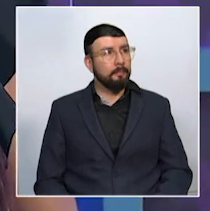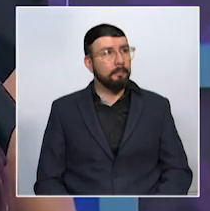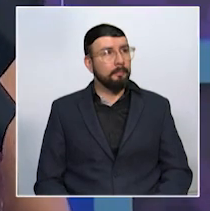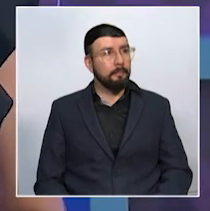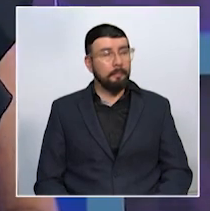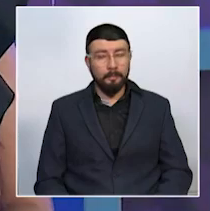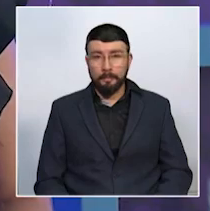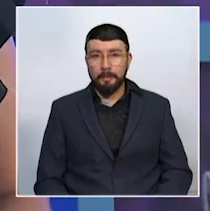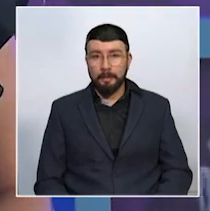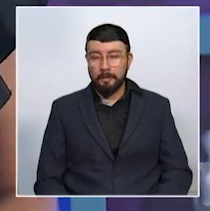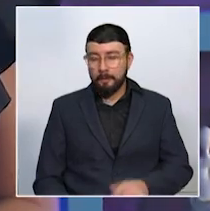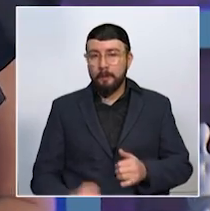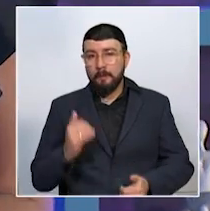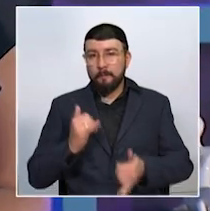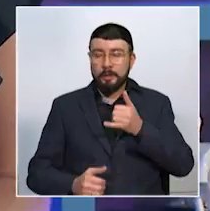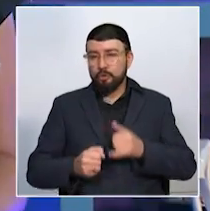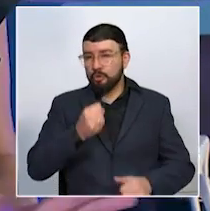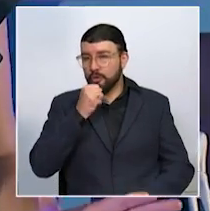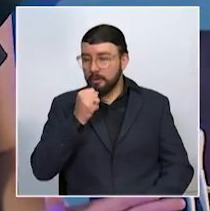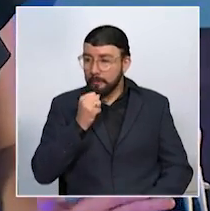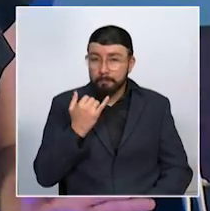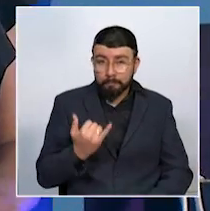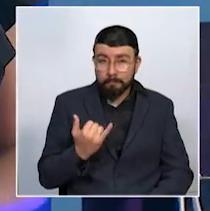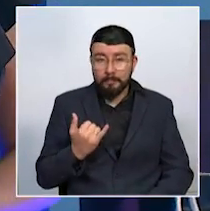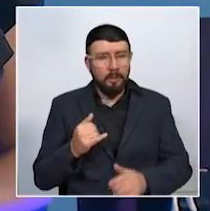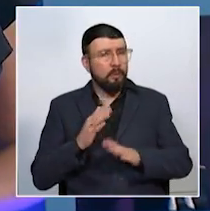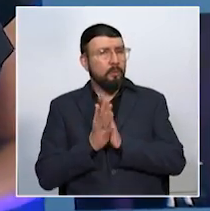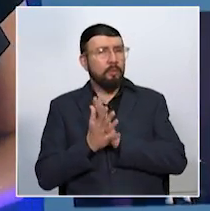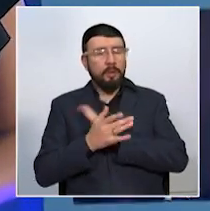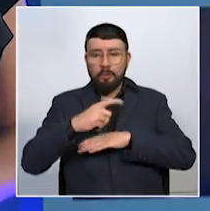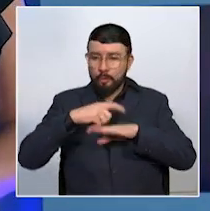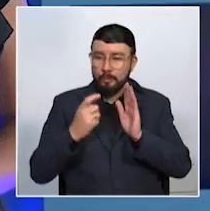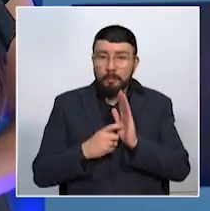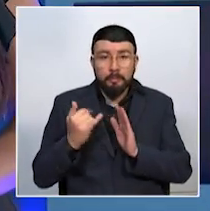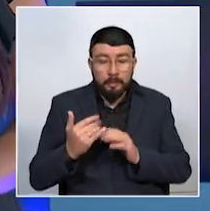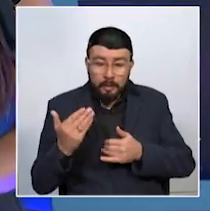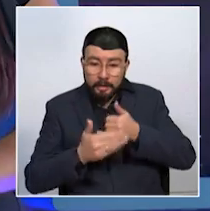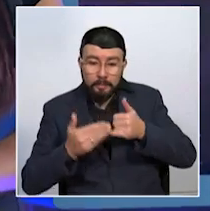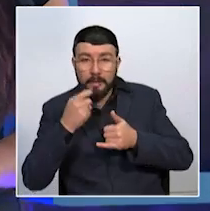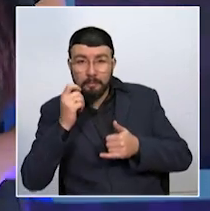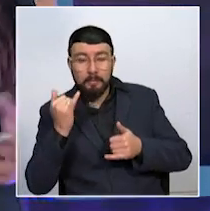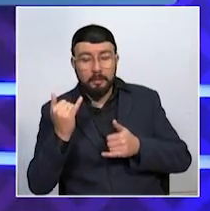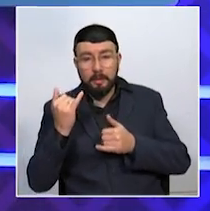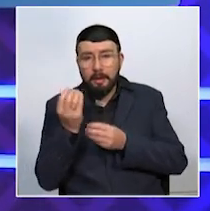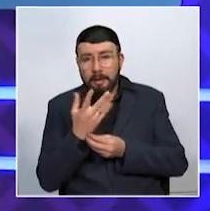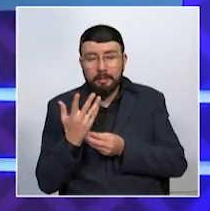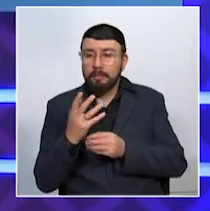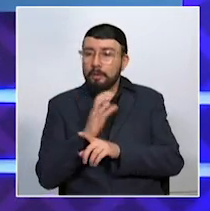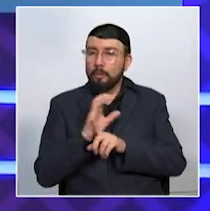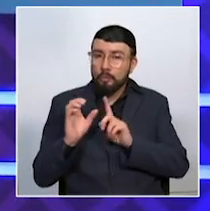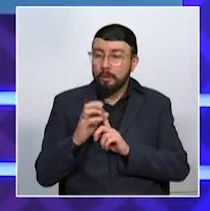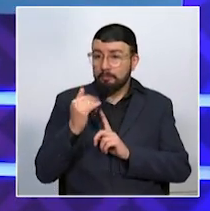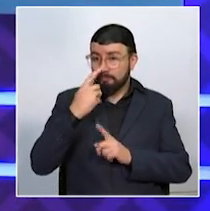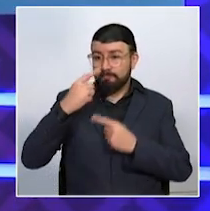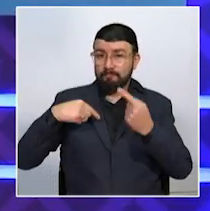Compañeros y televidentes, así llegamos al final de nuestra emisión con toda la información en el eje cafetero del arte, la cultura y el entretenimiento. Nos vemos mañana con